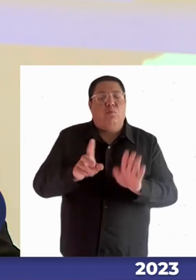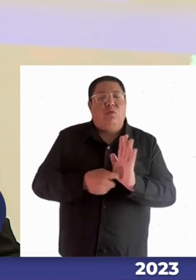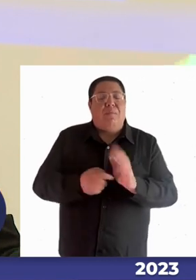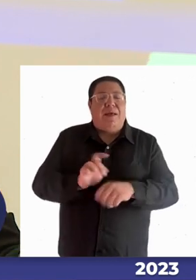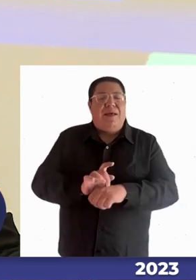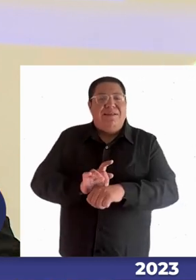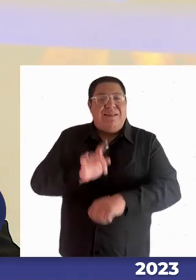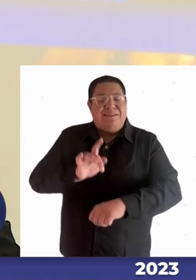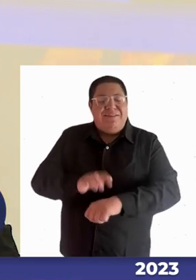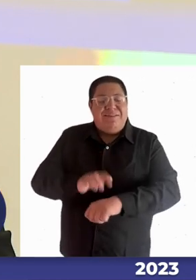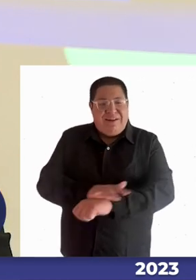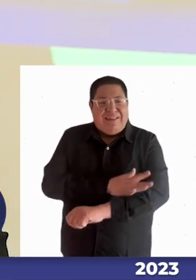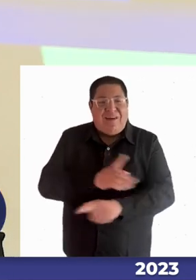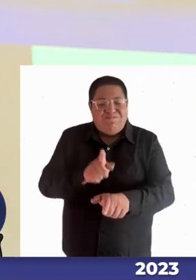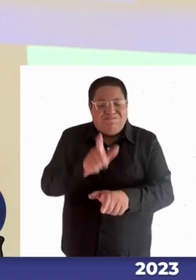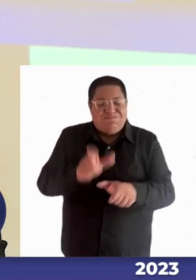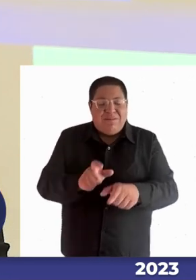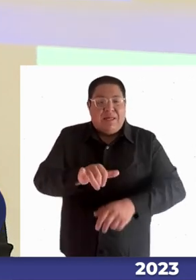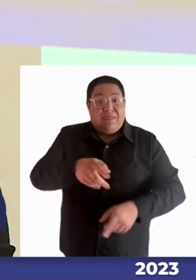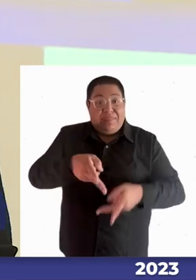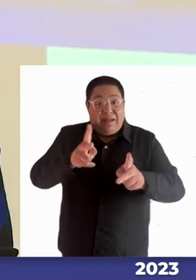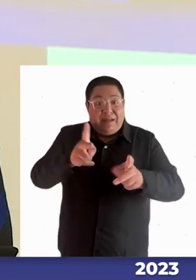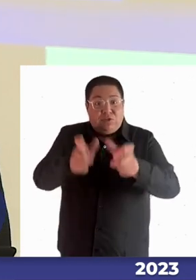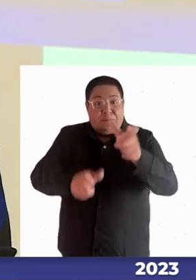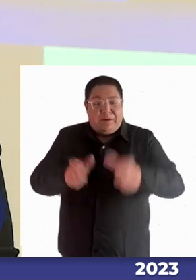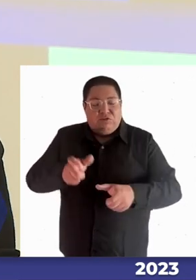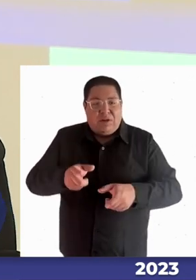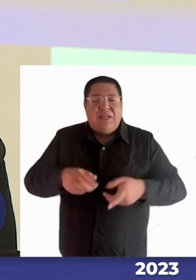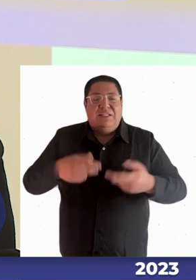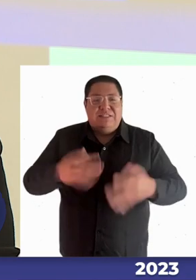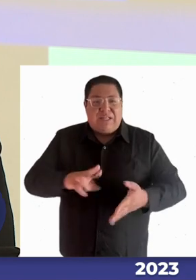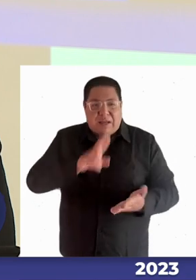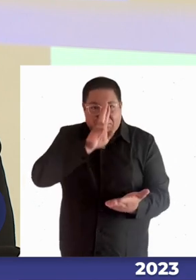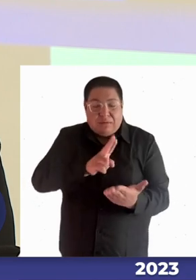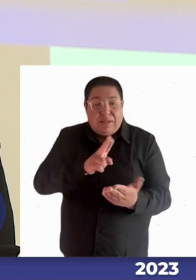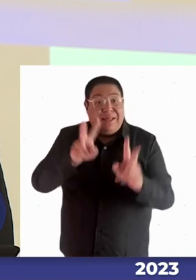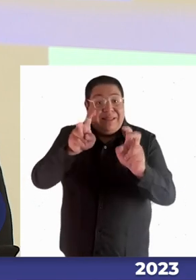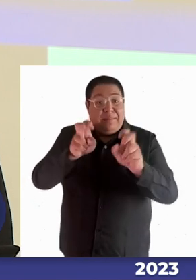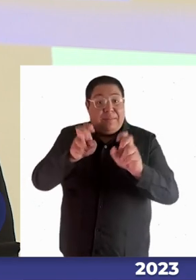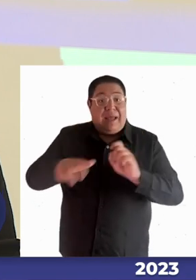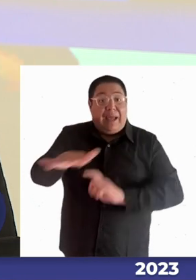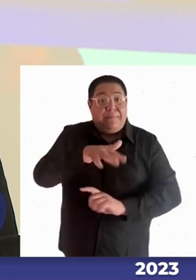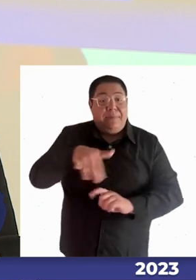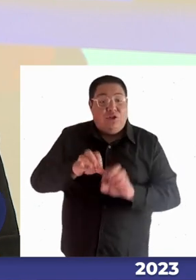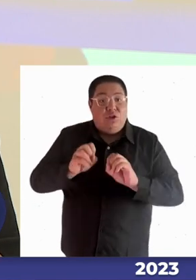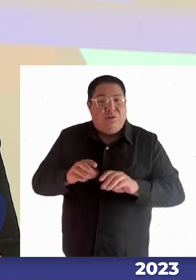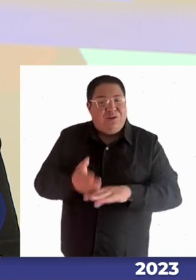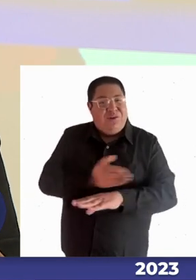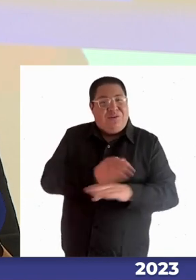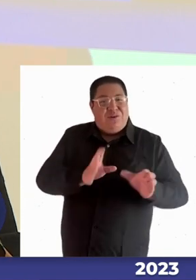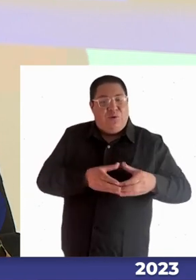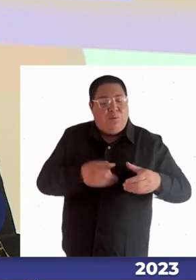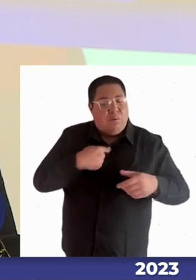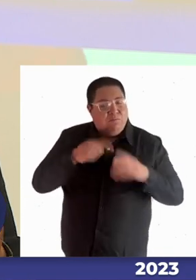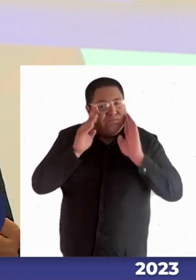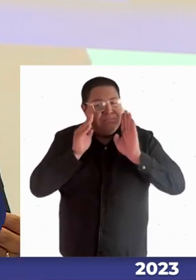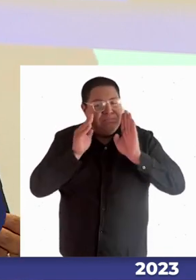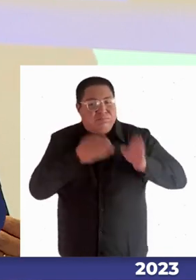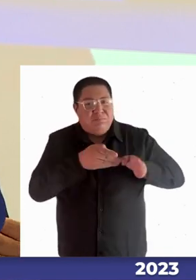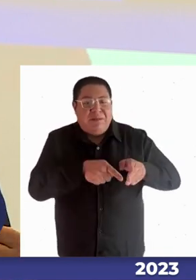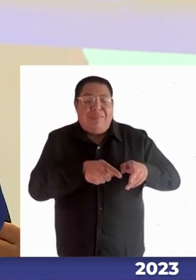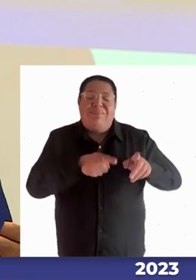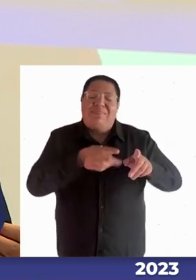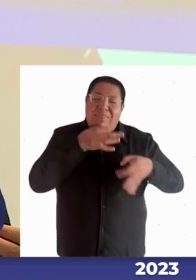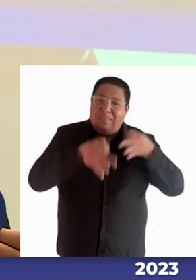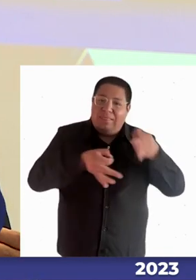reconocimiento a los derechos, pero en el ámbito de la educación, yo he escuchado con atención el panel anterior, y es más necesario que nunca el que